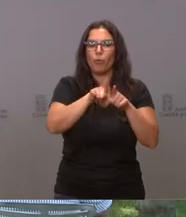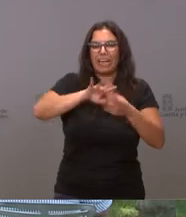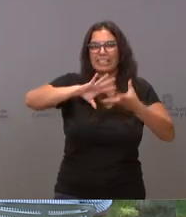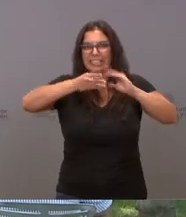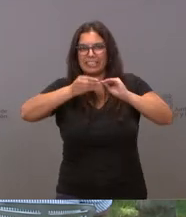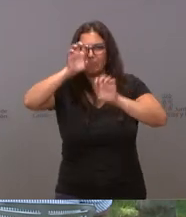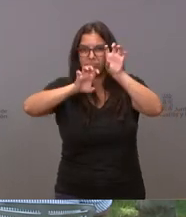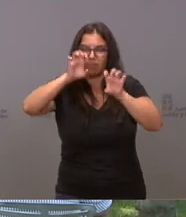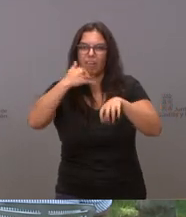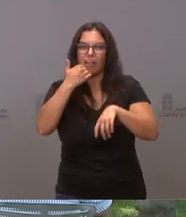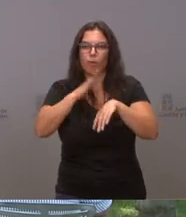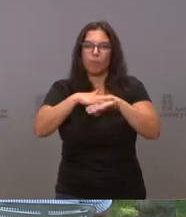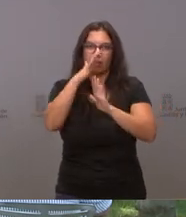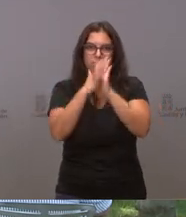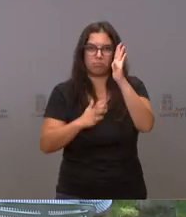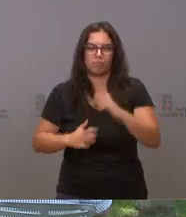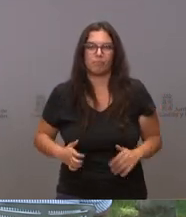para poder cuadrar los números.